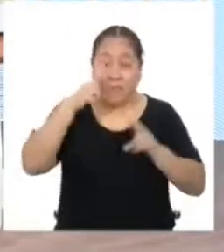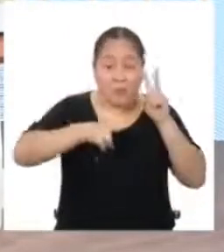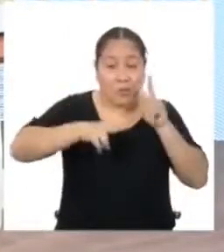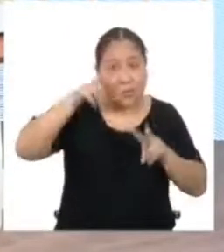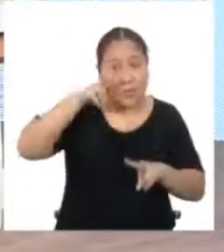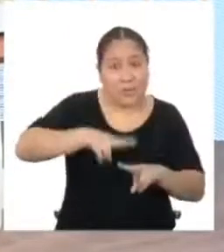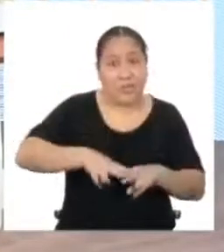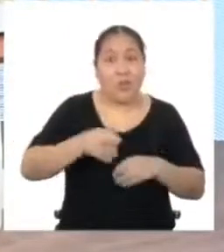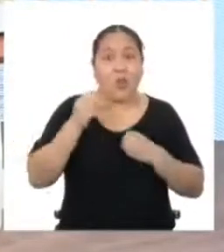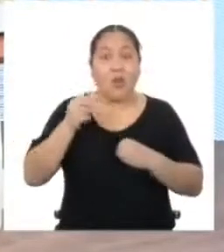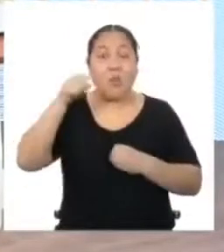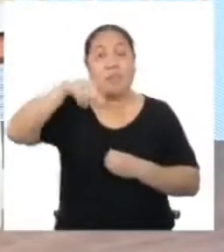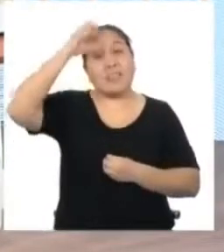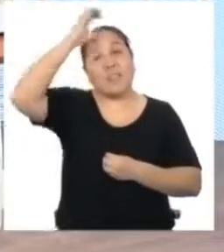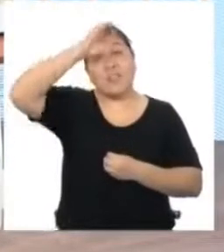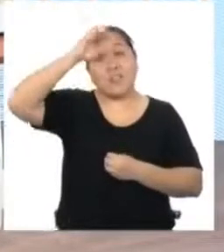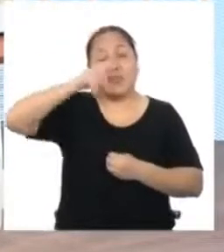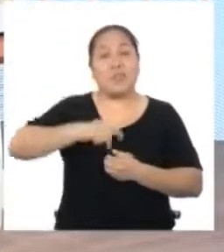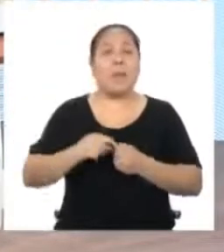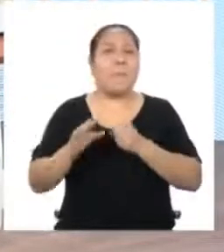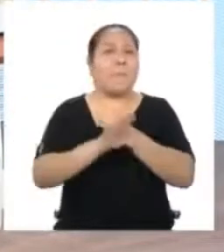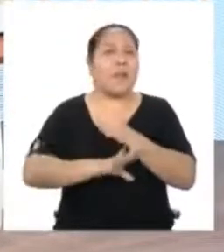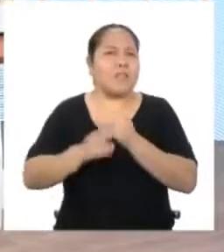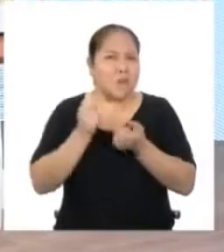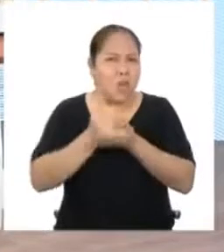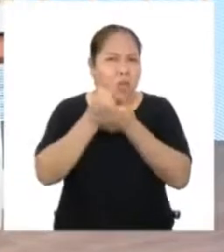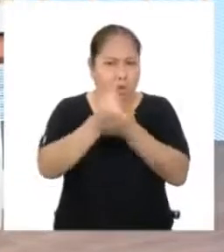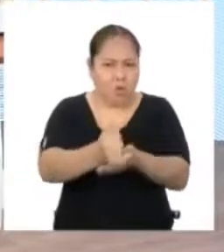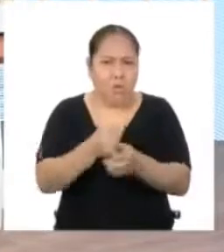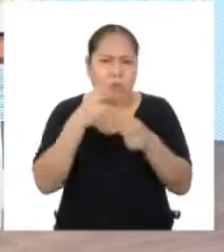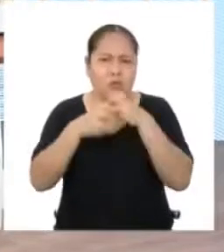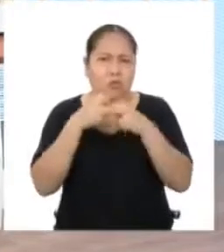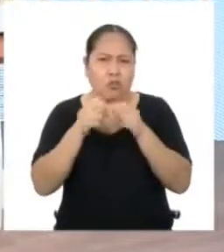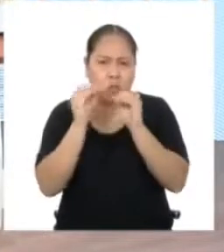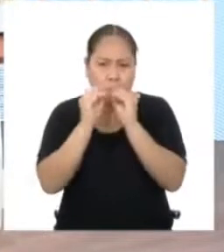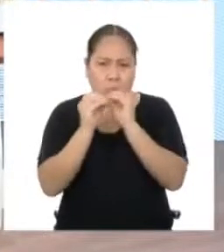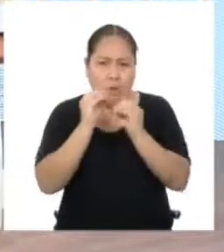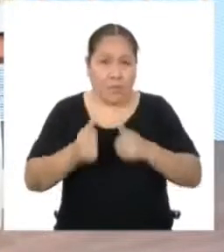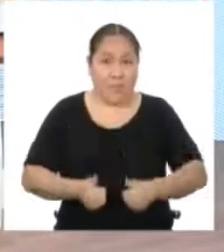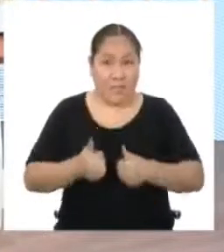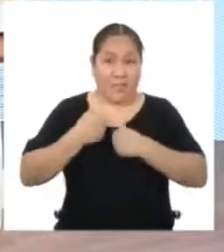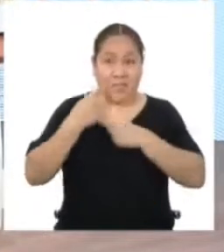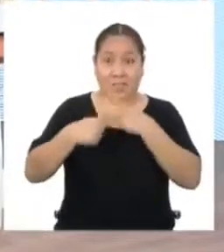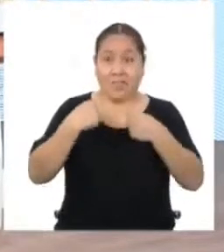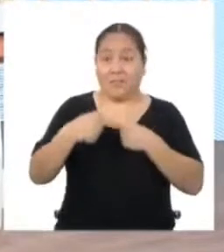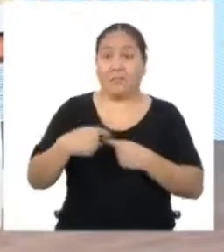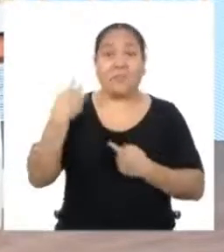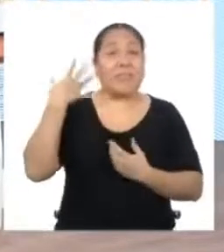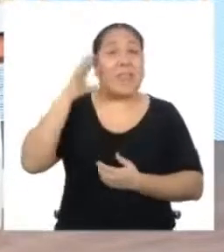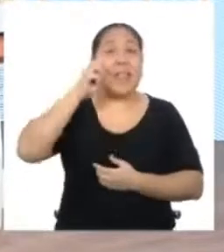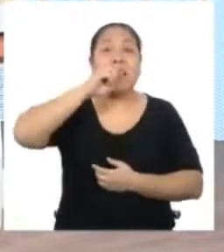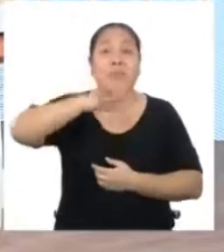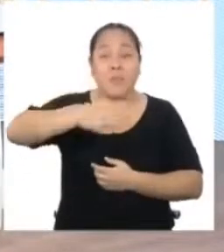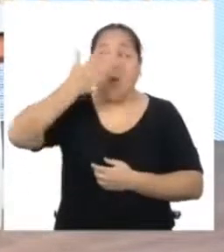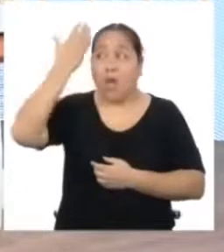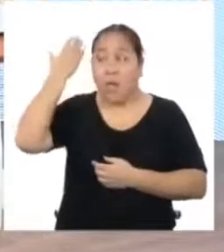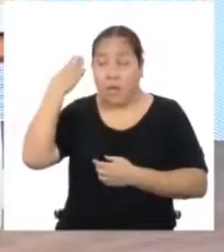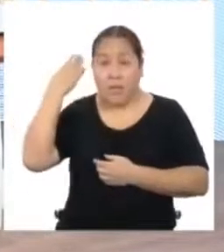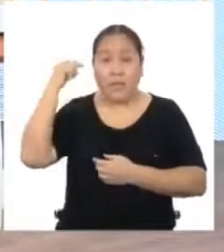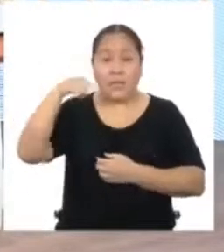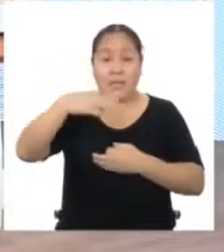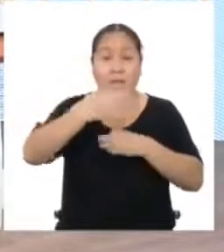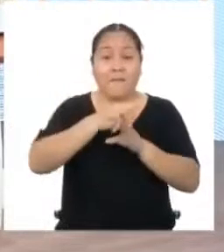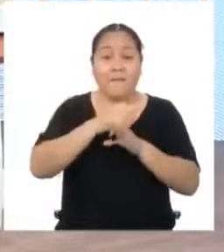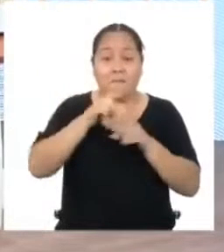ver Cómo este conocimiento es básico para enfrentarnos a situaciones de nuestra vida cotidiana Y es que como ya dijimos en otra ocasión Las